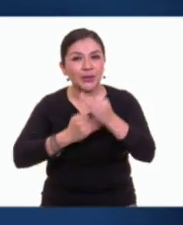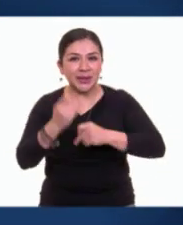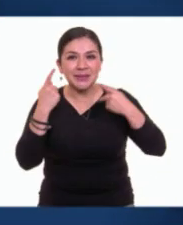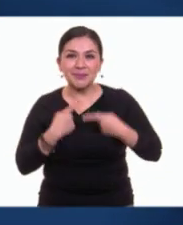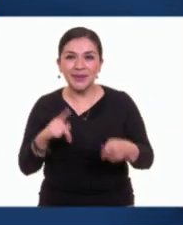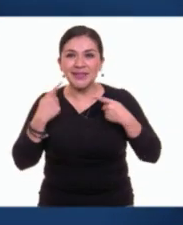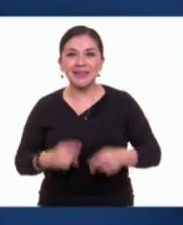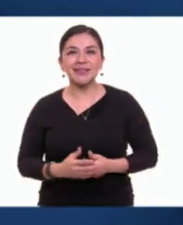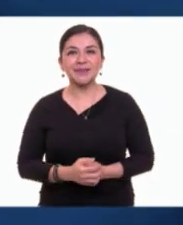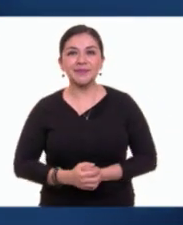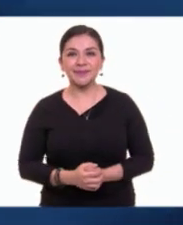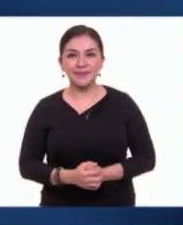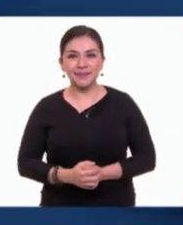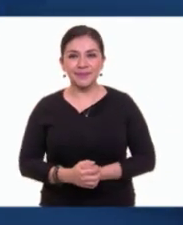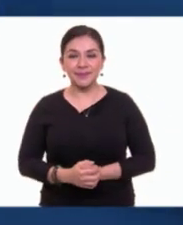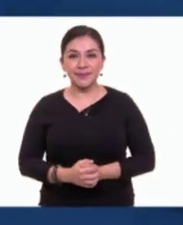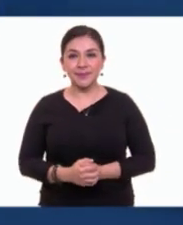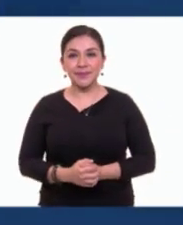a los otros.